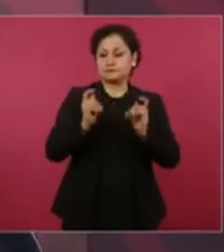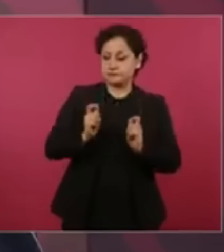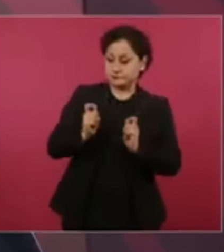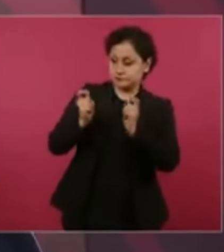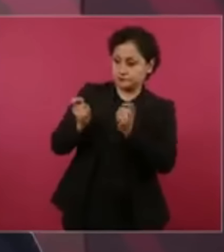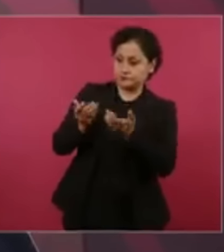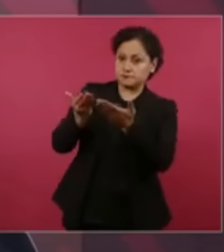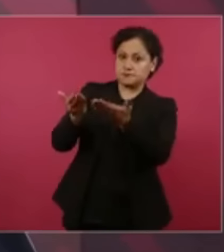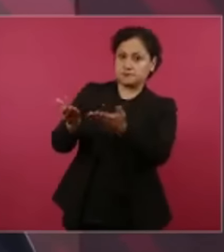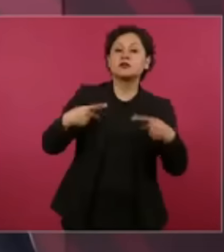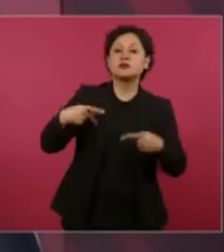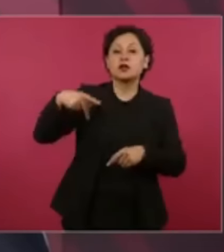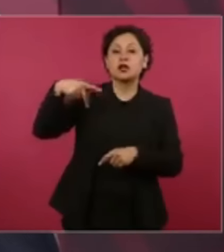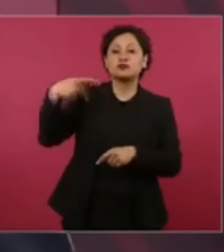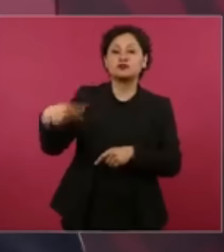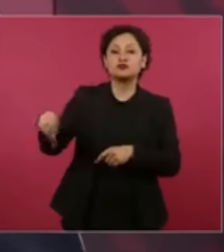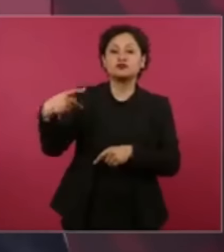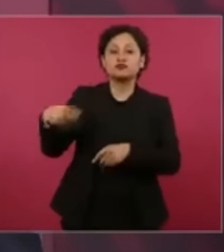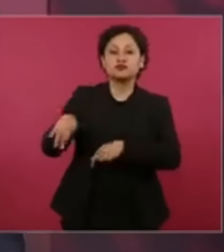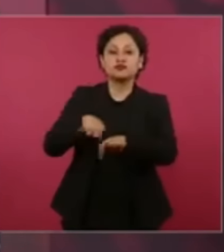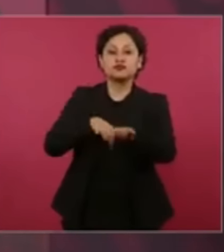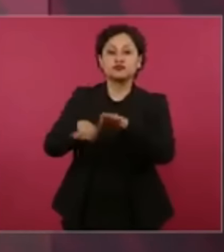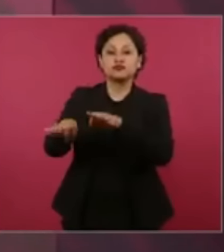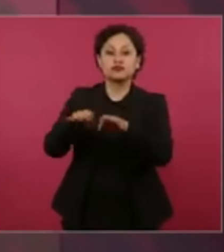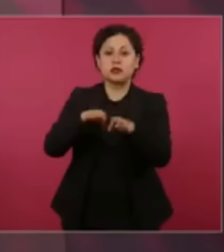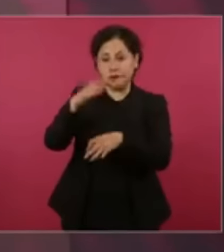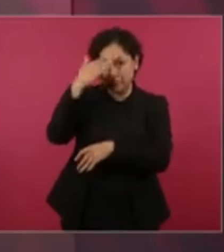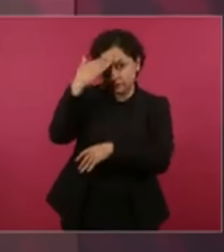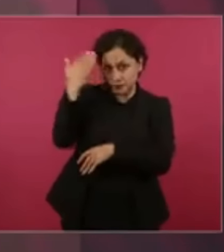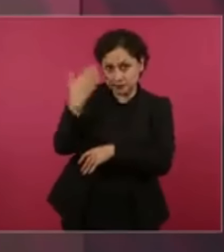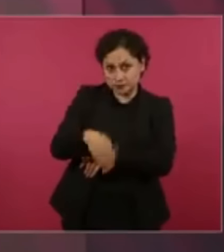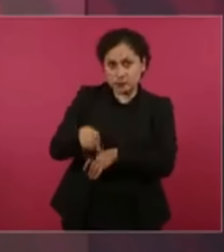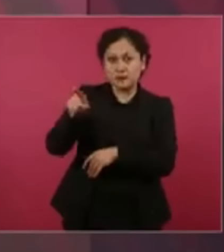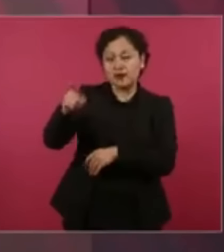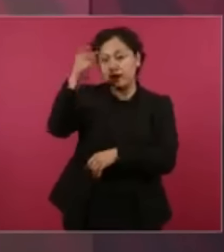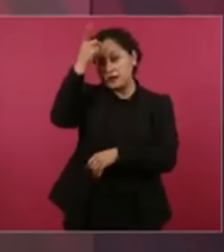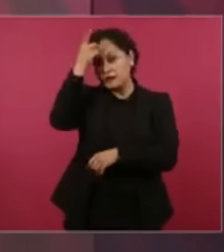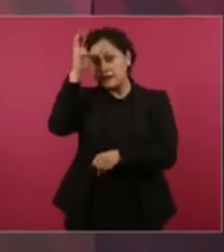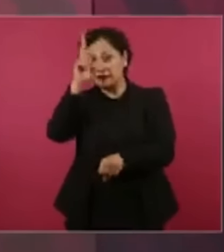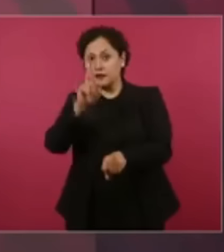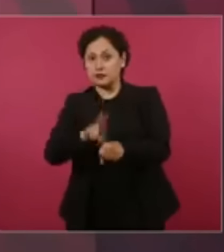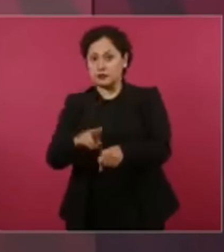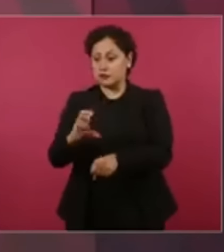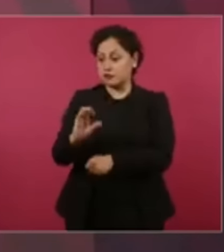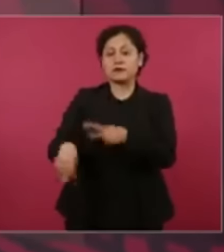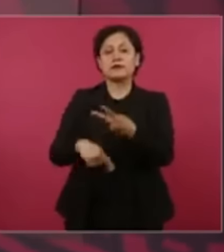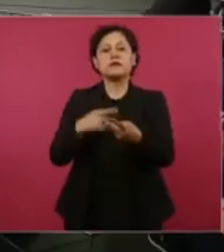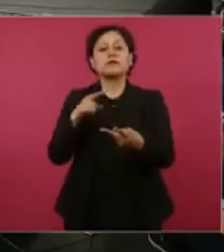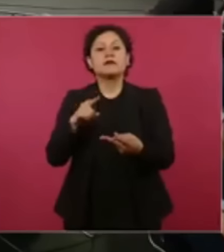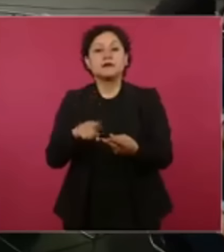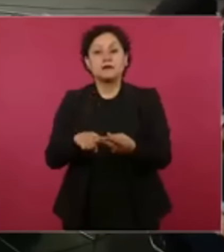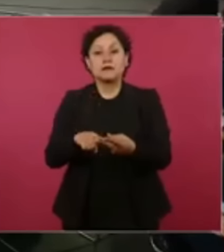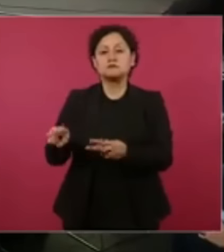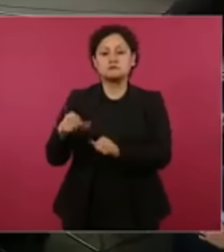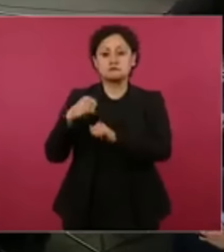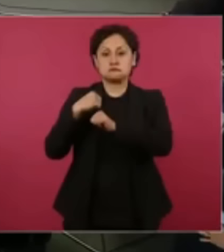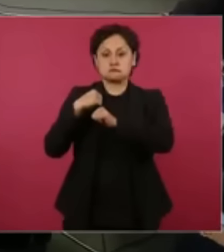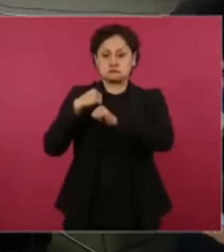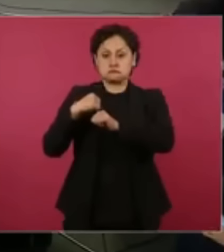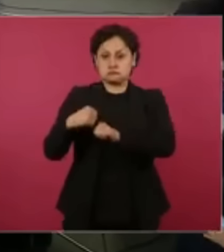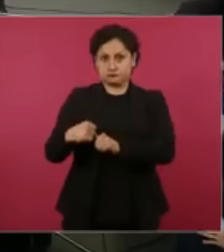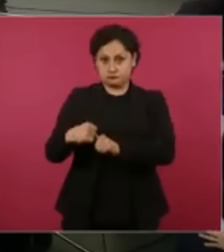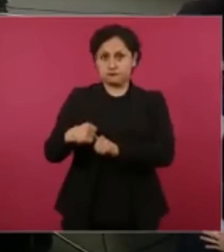los técnicos, al director de la Comisión Federal de Electricidad, al responsable